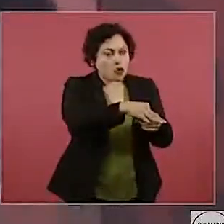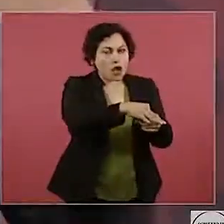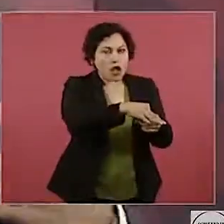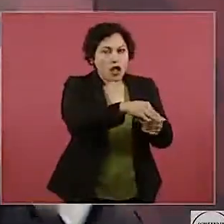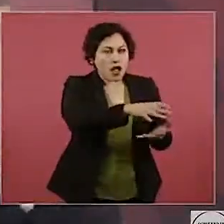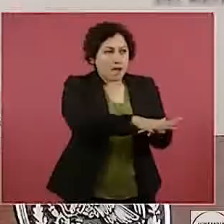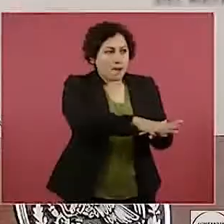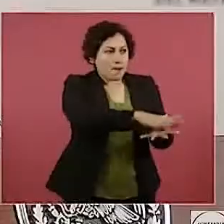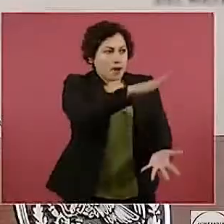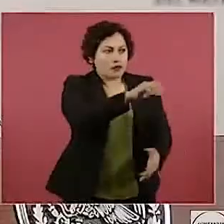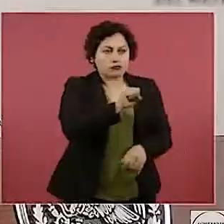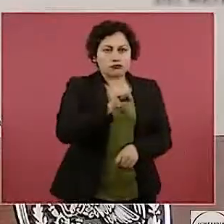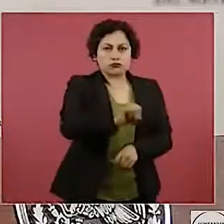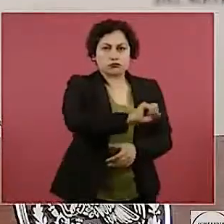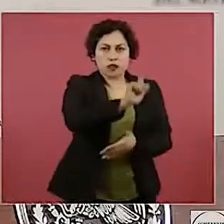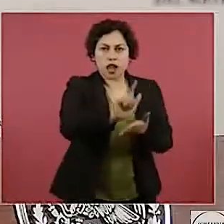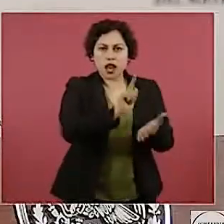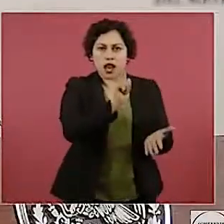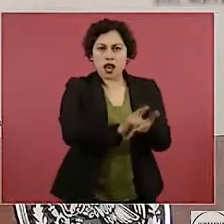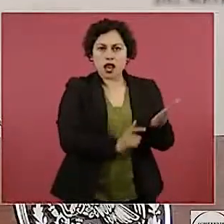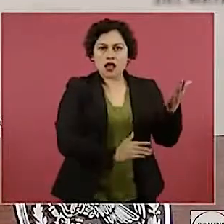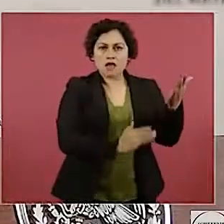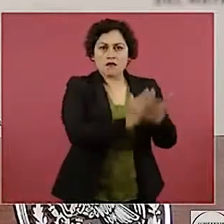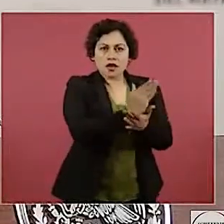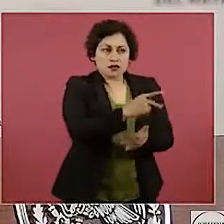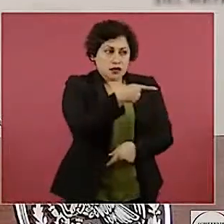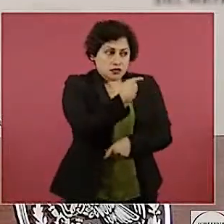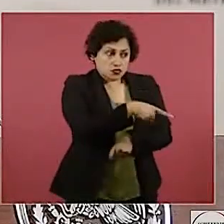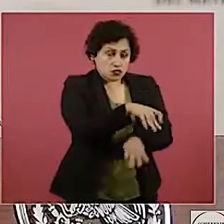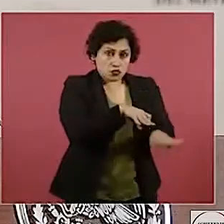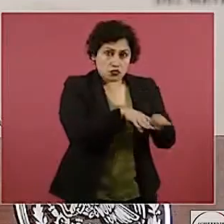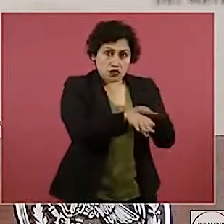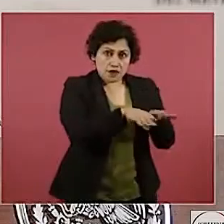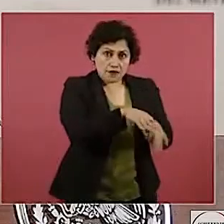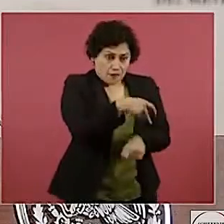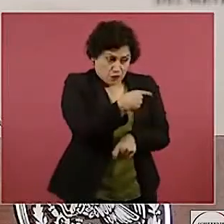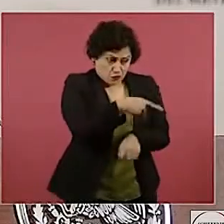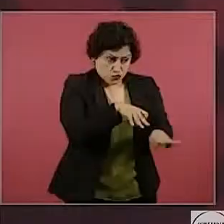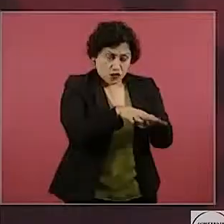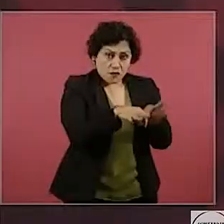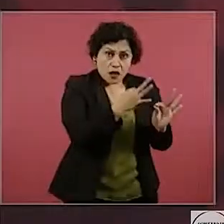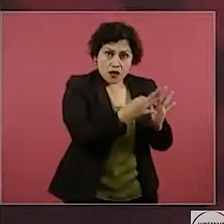y hayan aprobado la ley, que es su función de los legisladores.